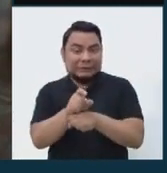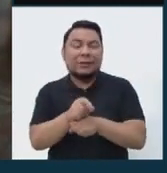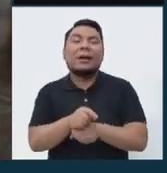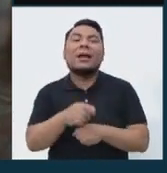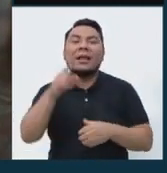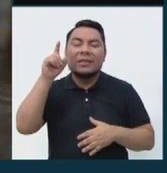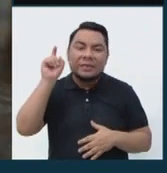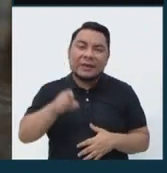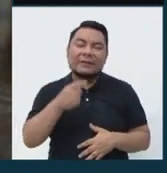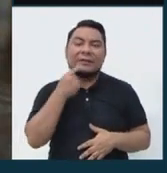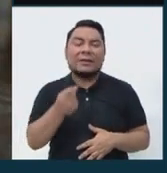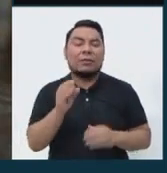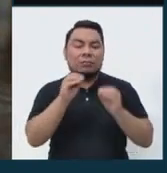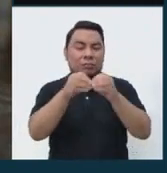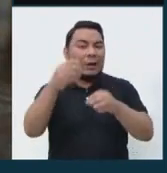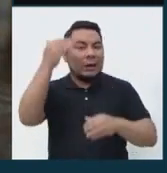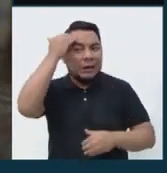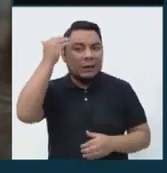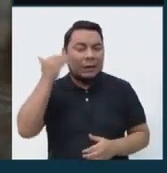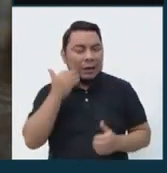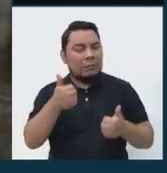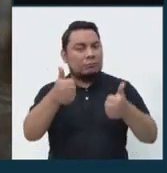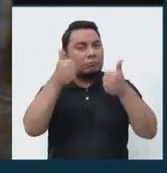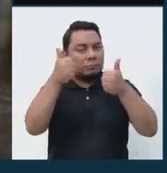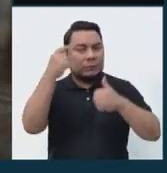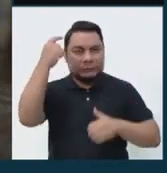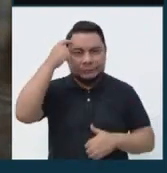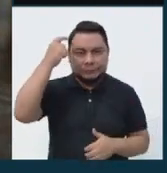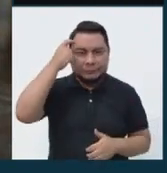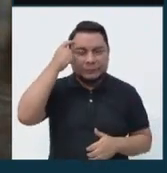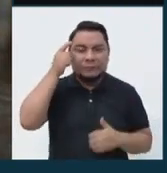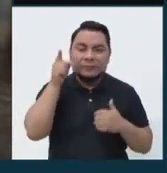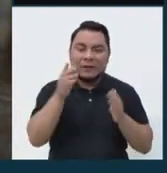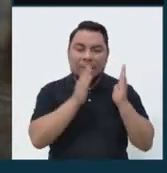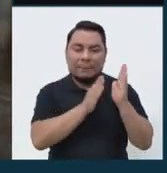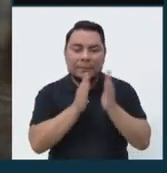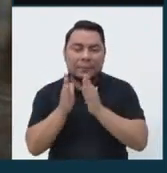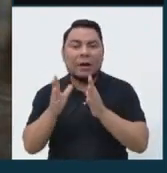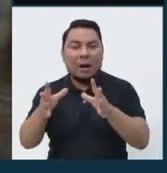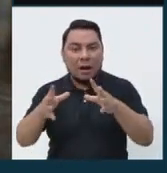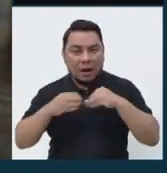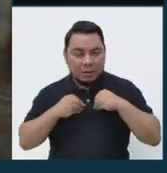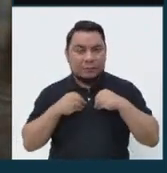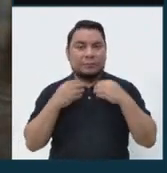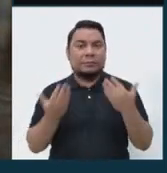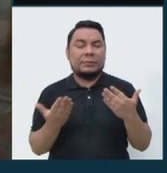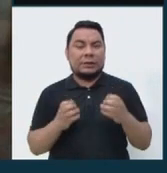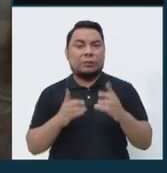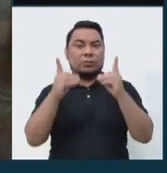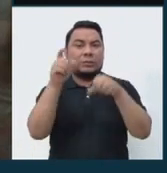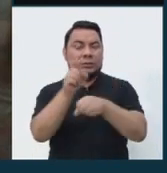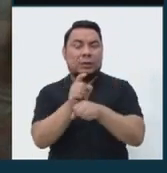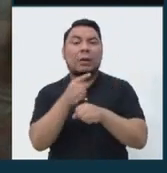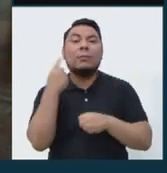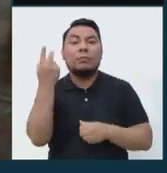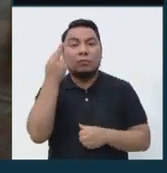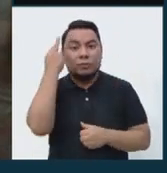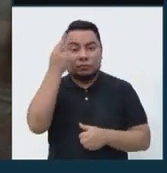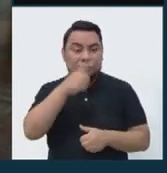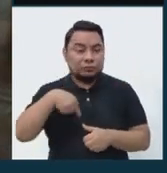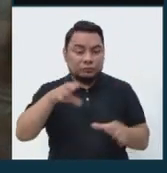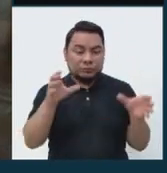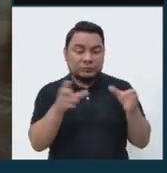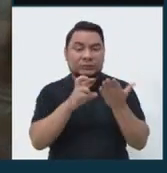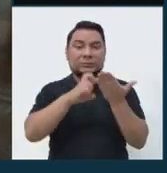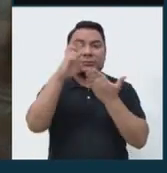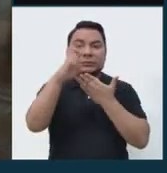sembrar en cerebros actos. Cerebros que estén preparados para recibir la queía. Es por eso que nosotros tenemos un plan